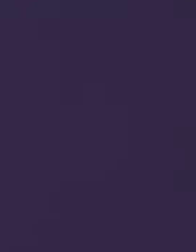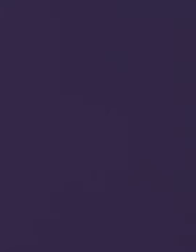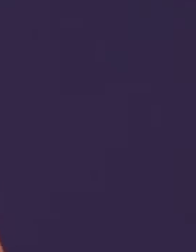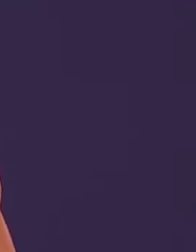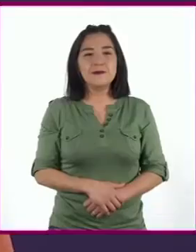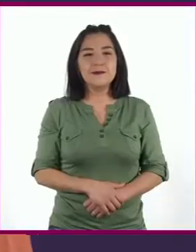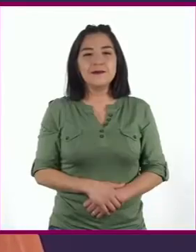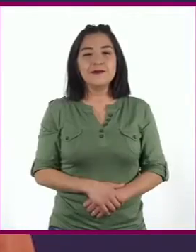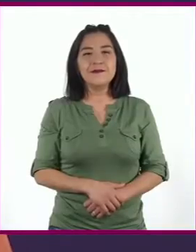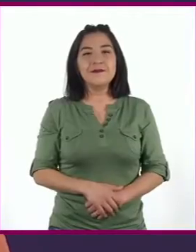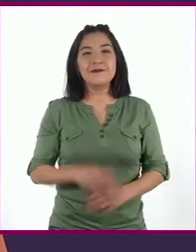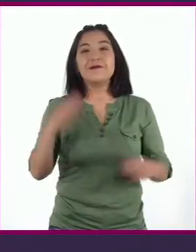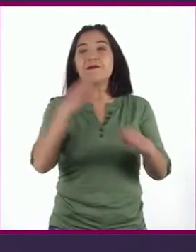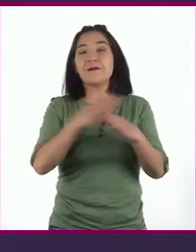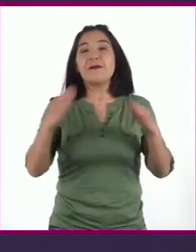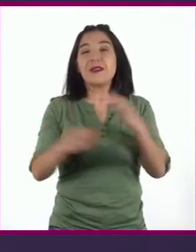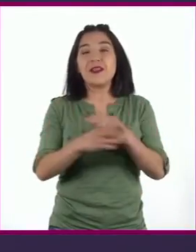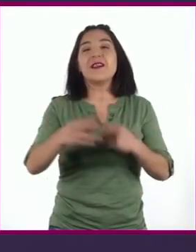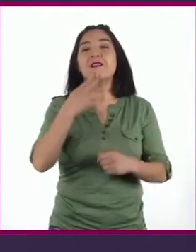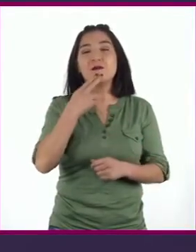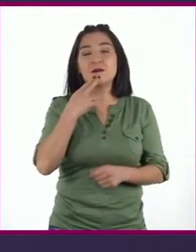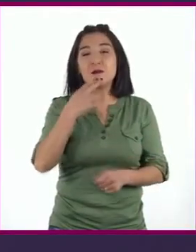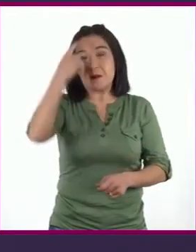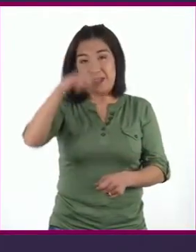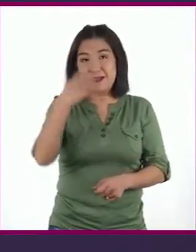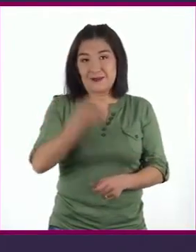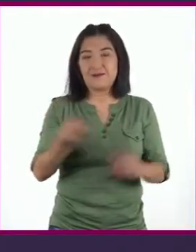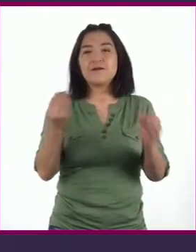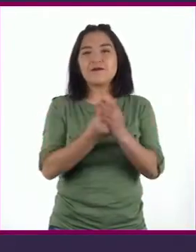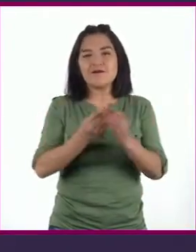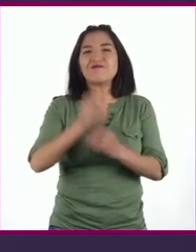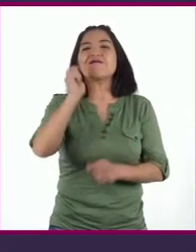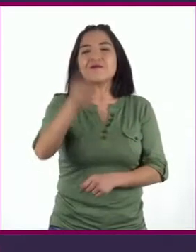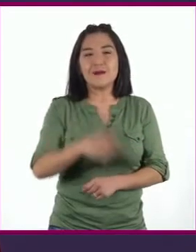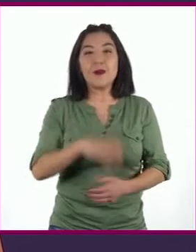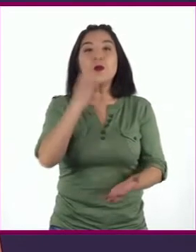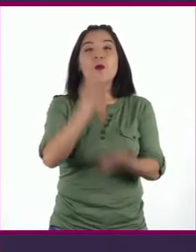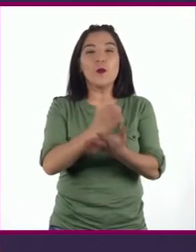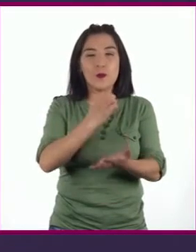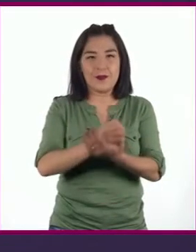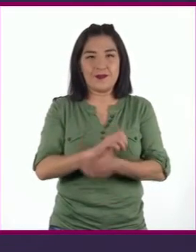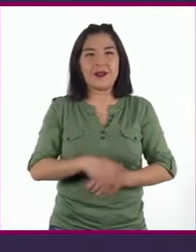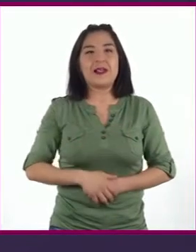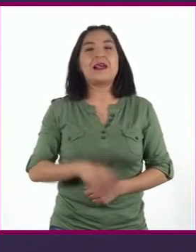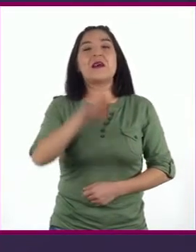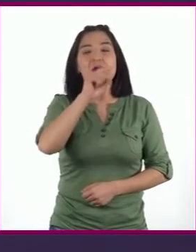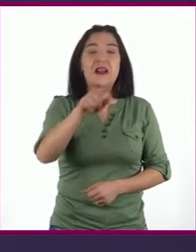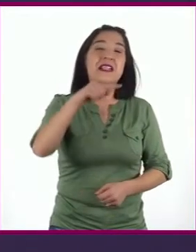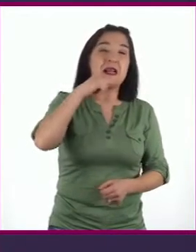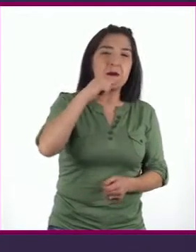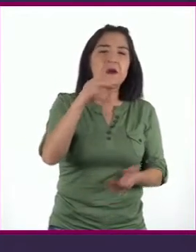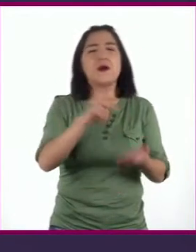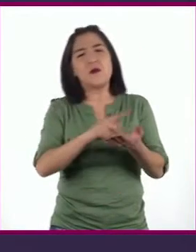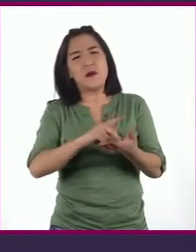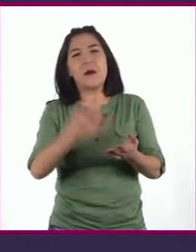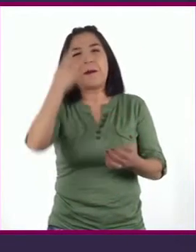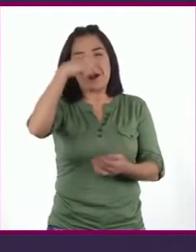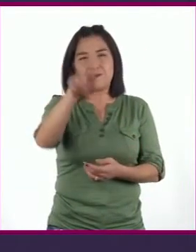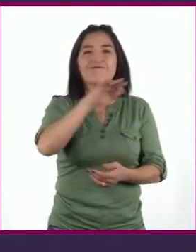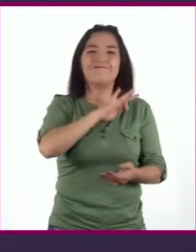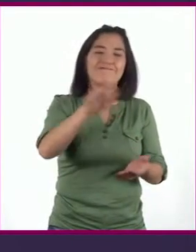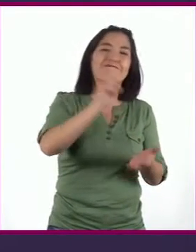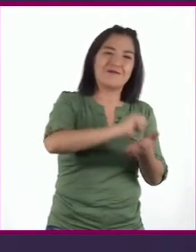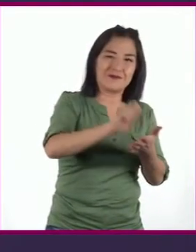Los materiales que vamos a necesitar para esta sesión son Su cuaderno y lápiz o pluma para que puedan tomar